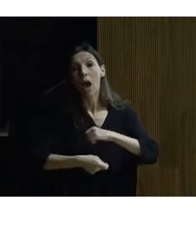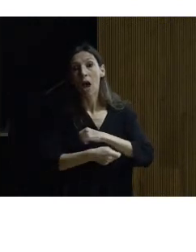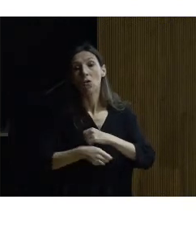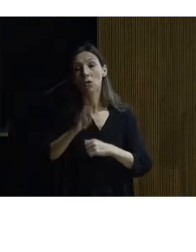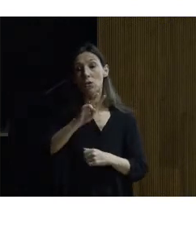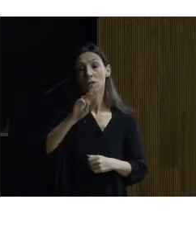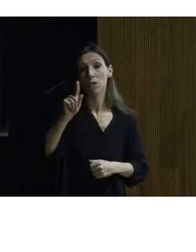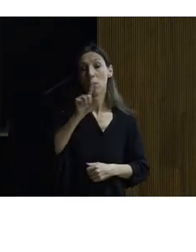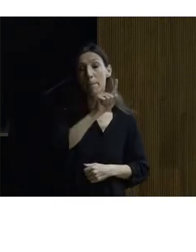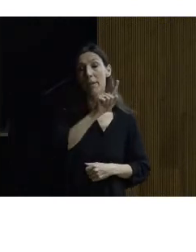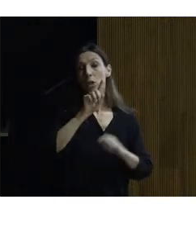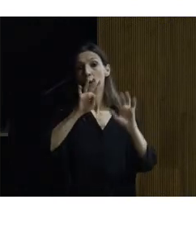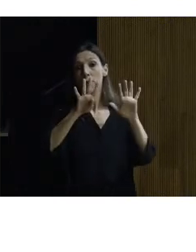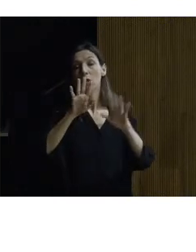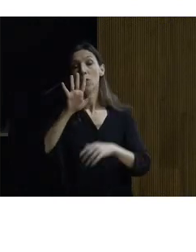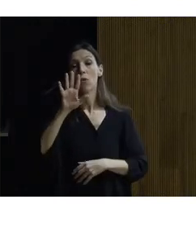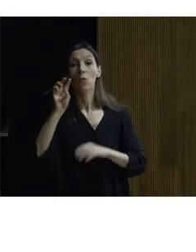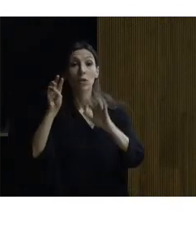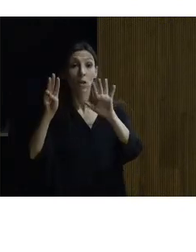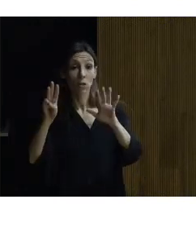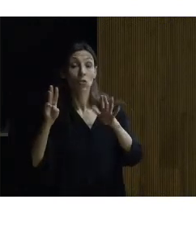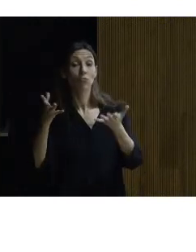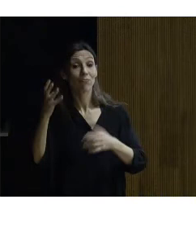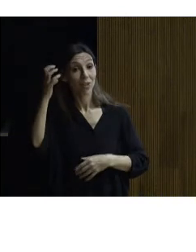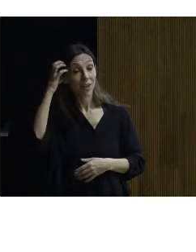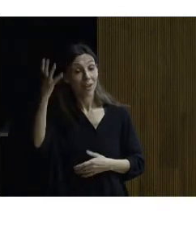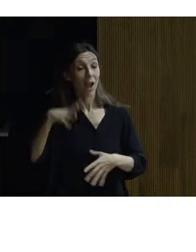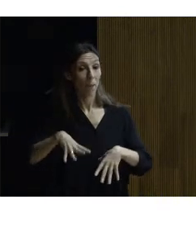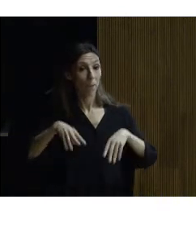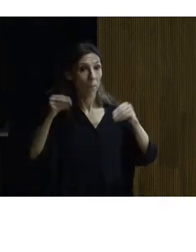en total Carlos V estuvo en su palacete un par de años